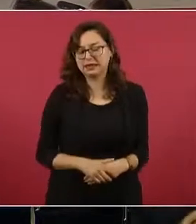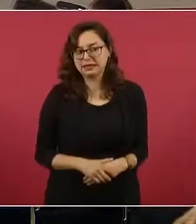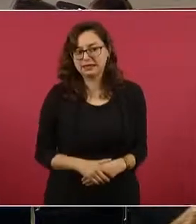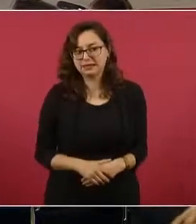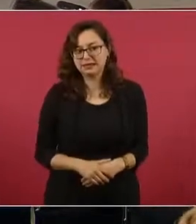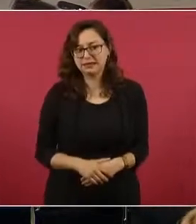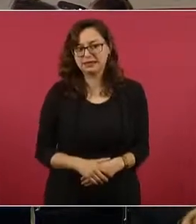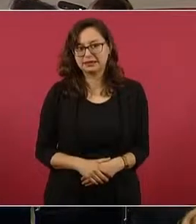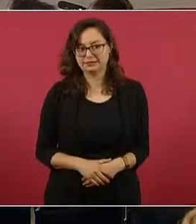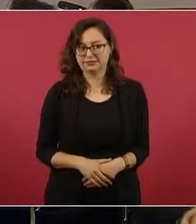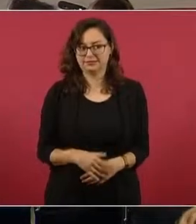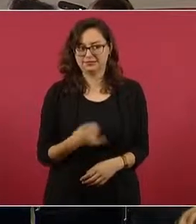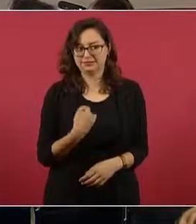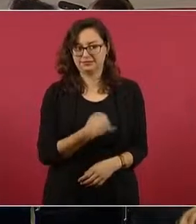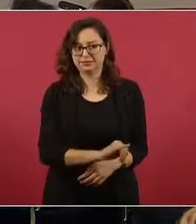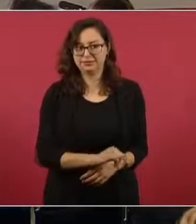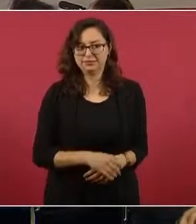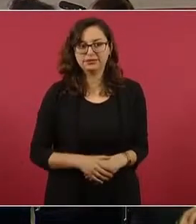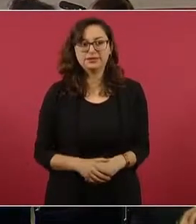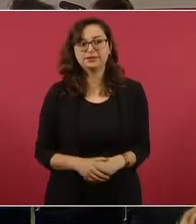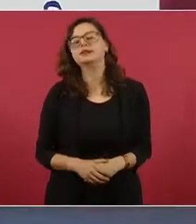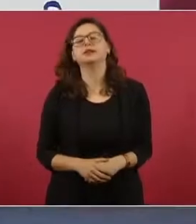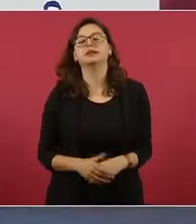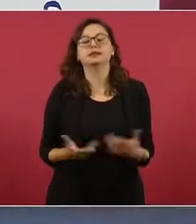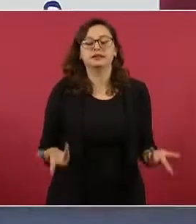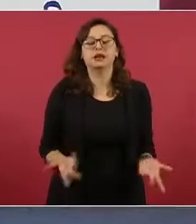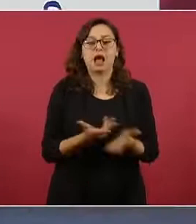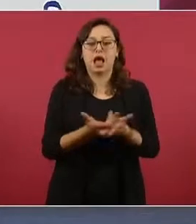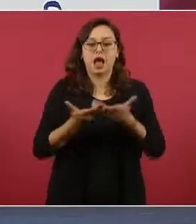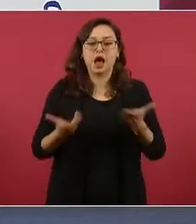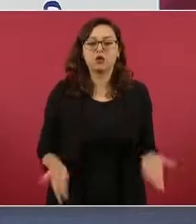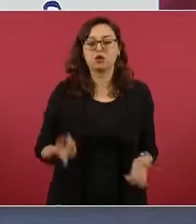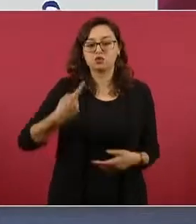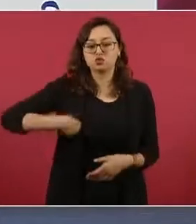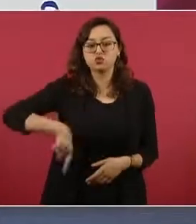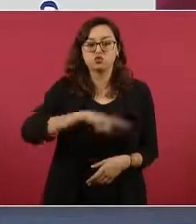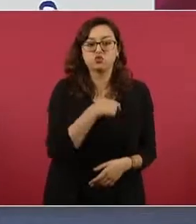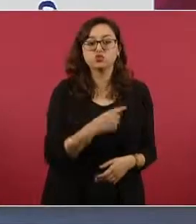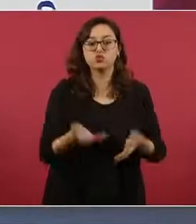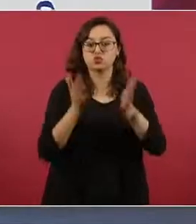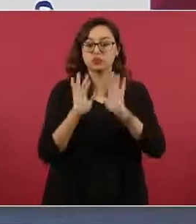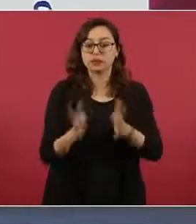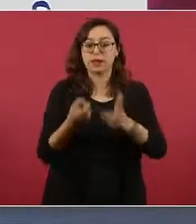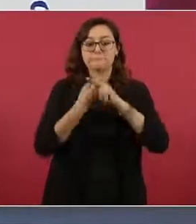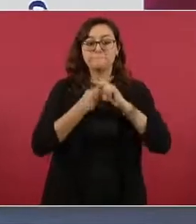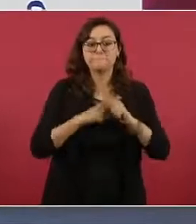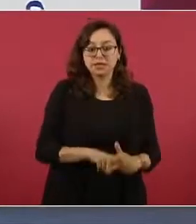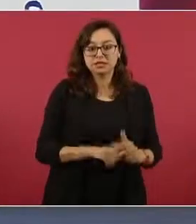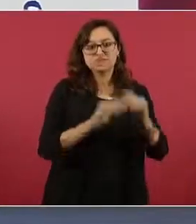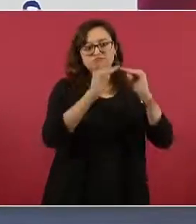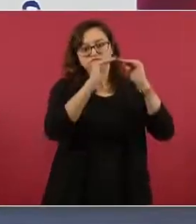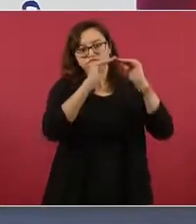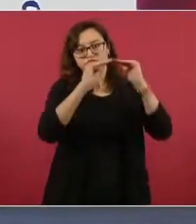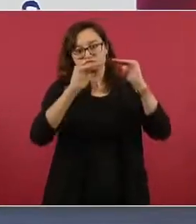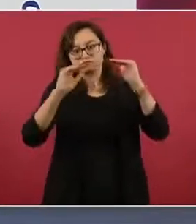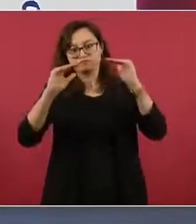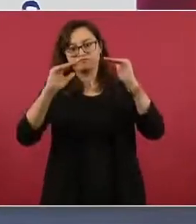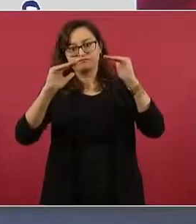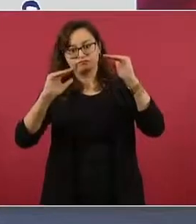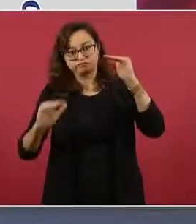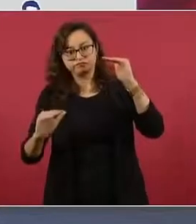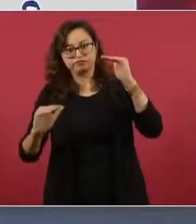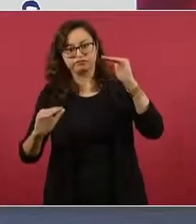Entonces, aquí ya empieza, acabamos de tener